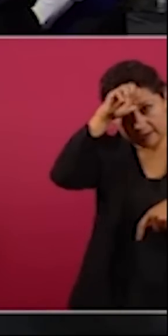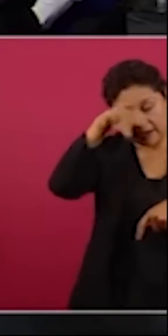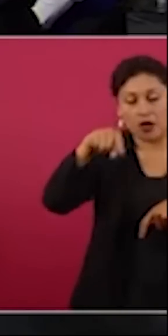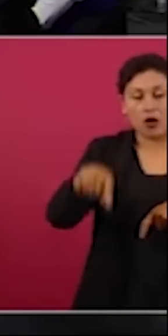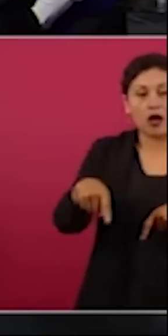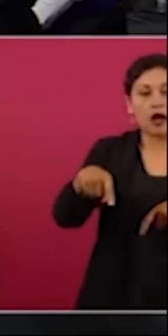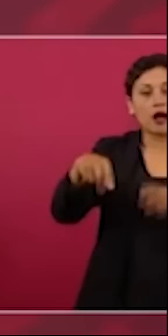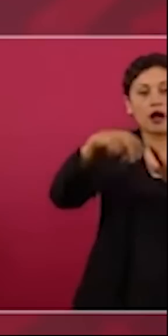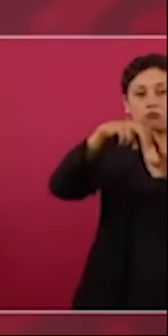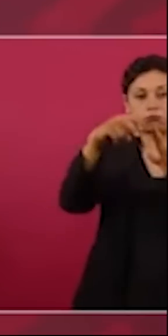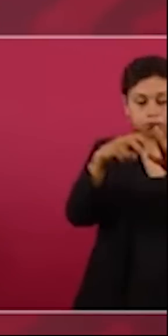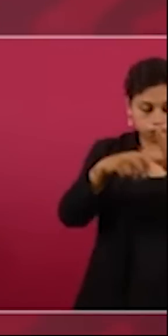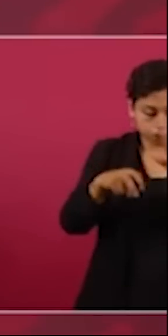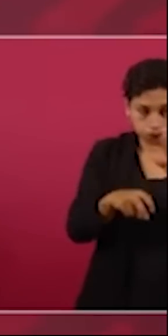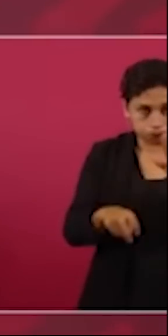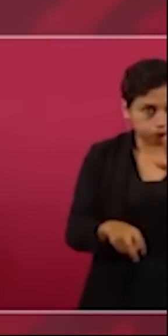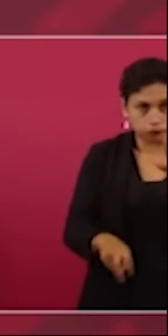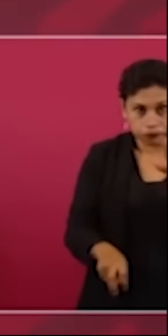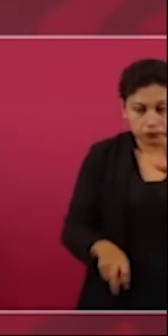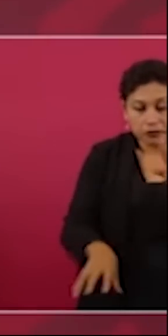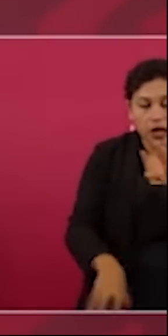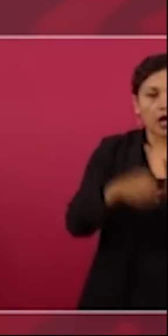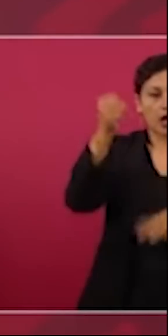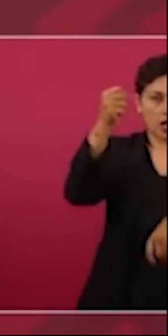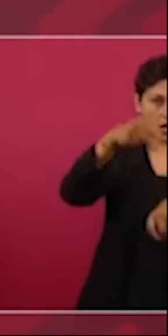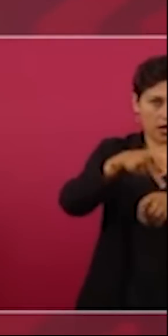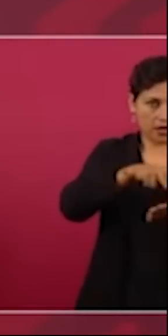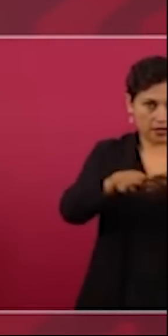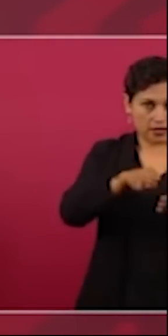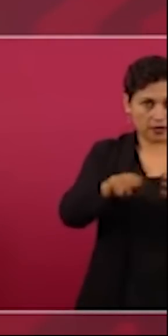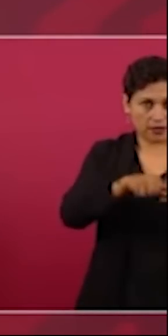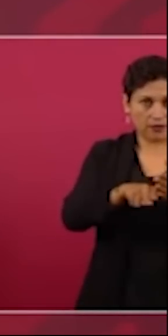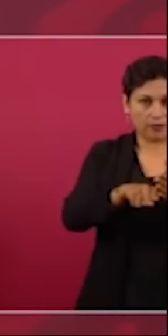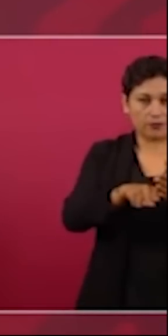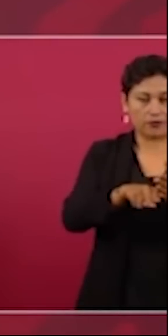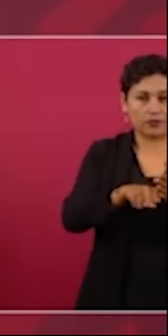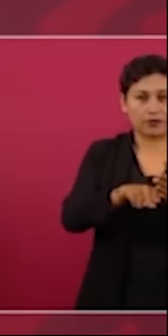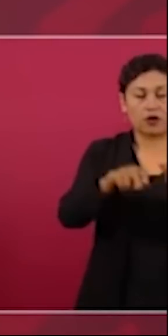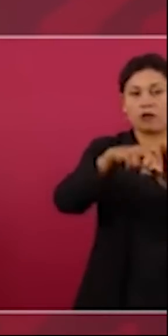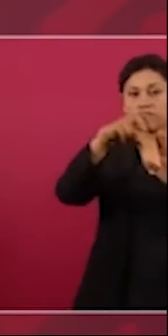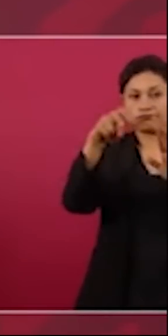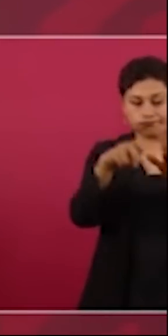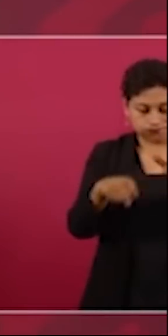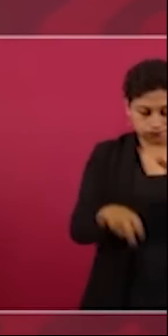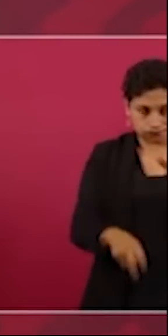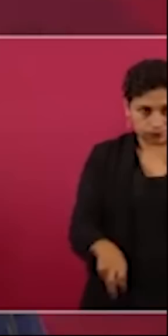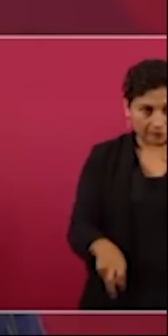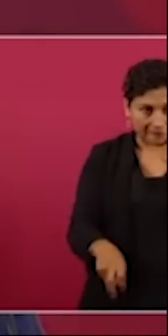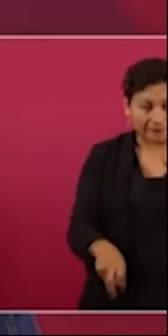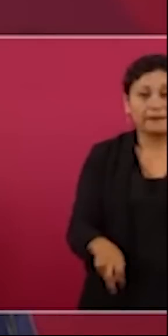bajan a buscar el carbón son 15 se ingiere que